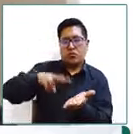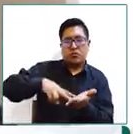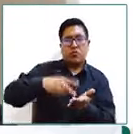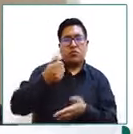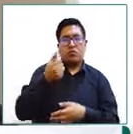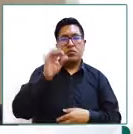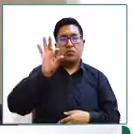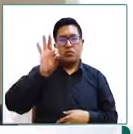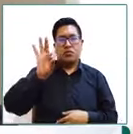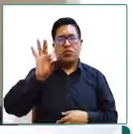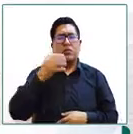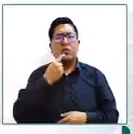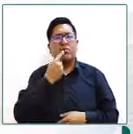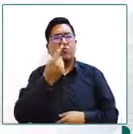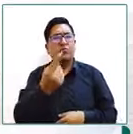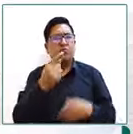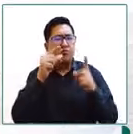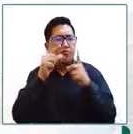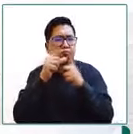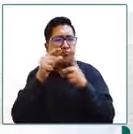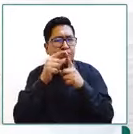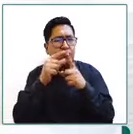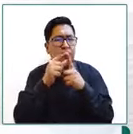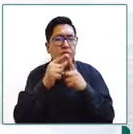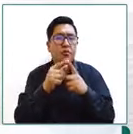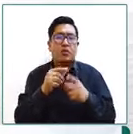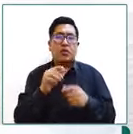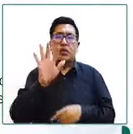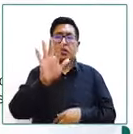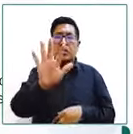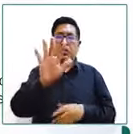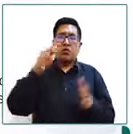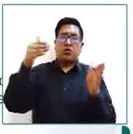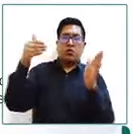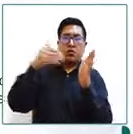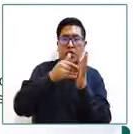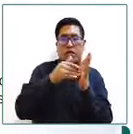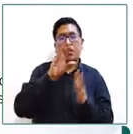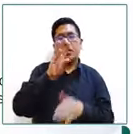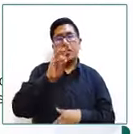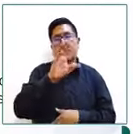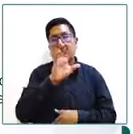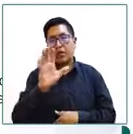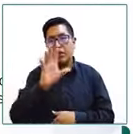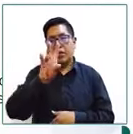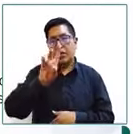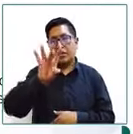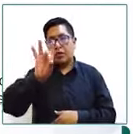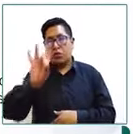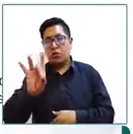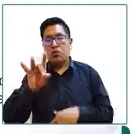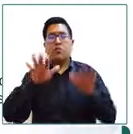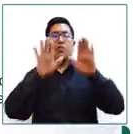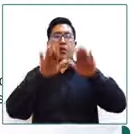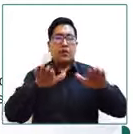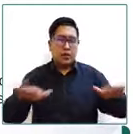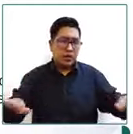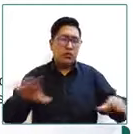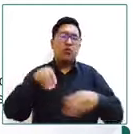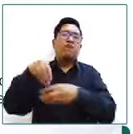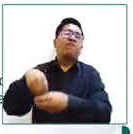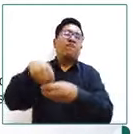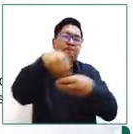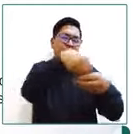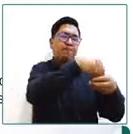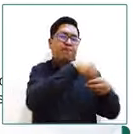señala que existirían 5.678 niñas niños y adolescentes en situación de